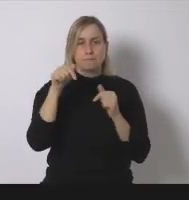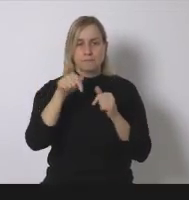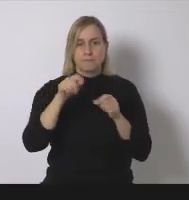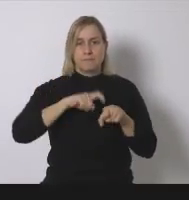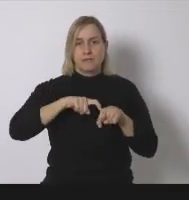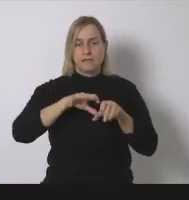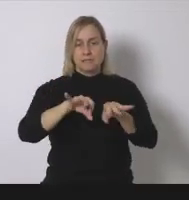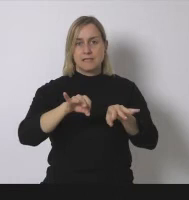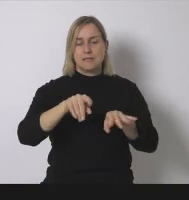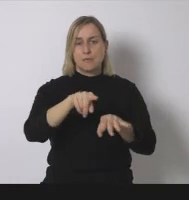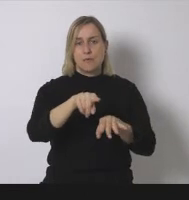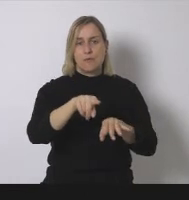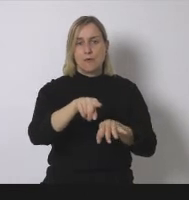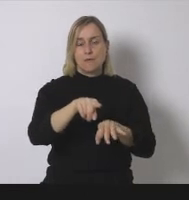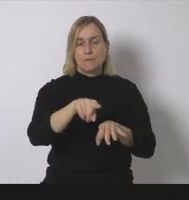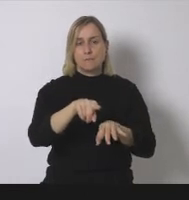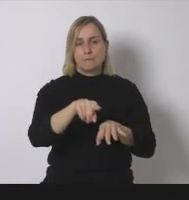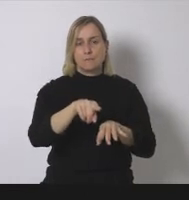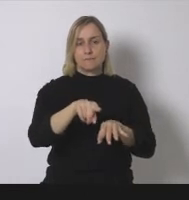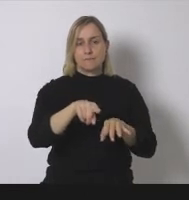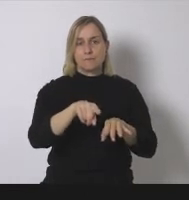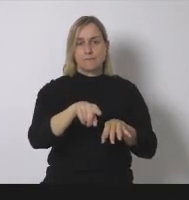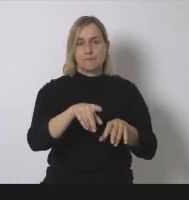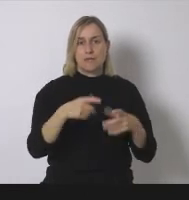clasificación pero entonces